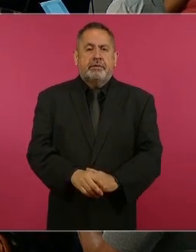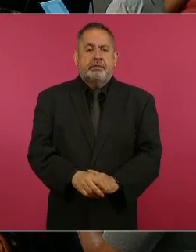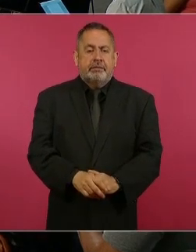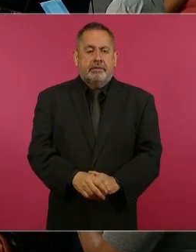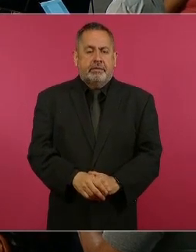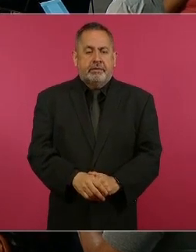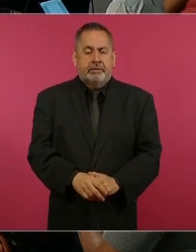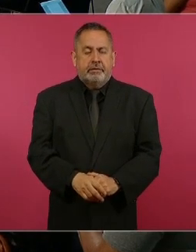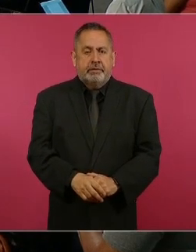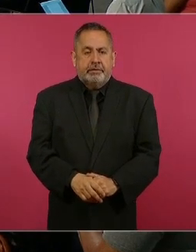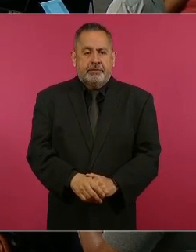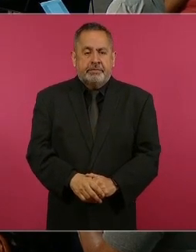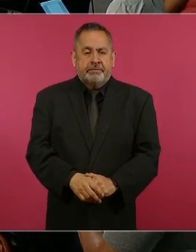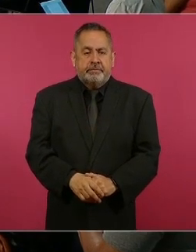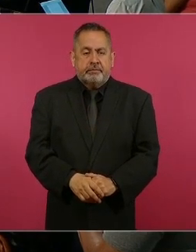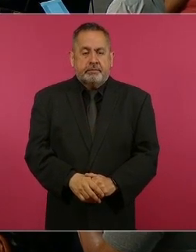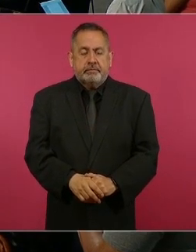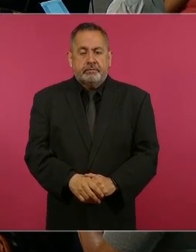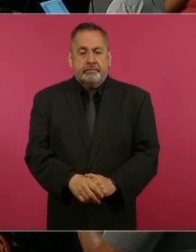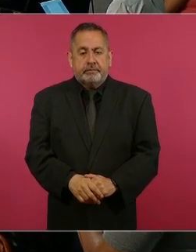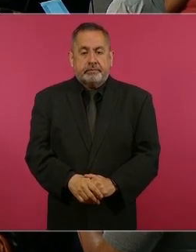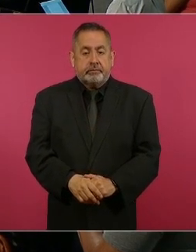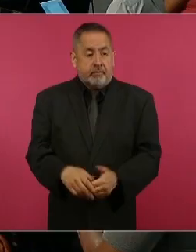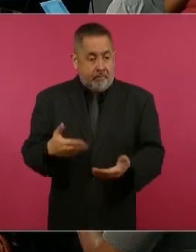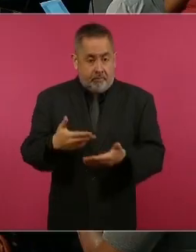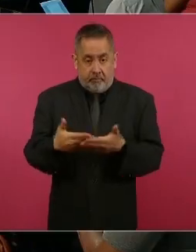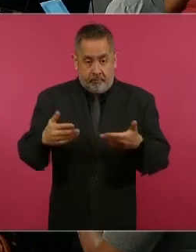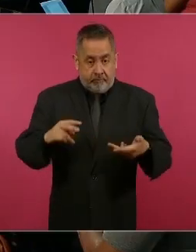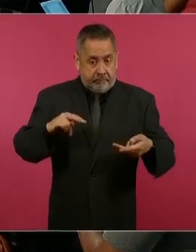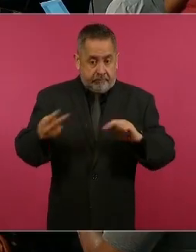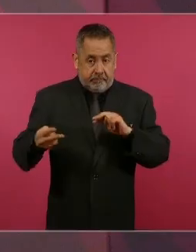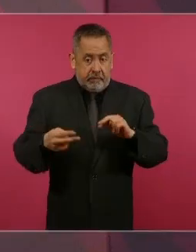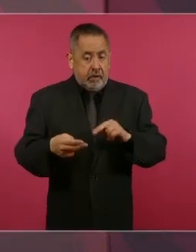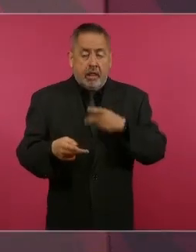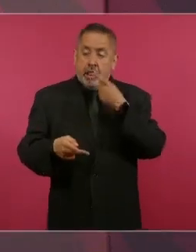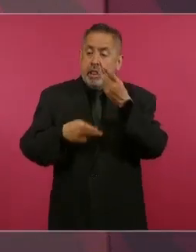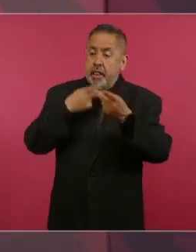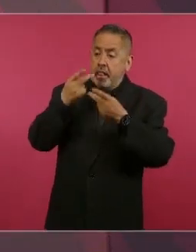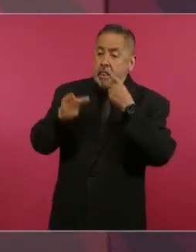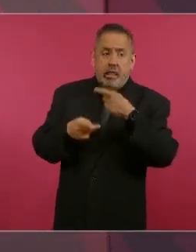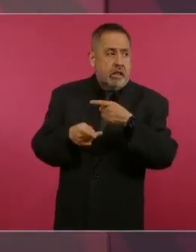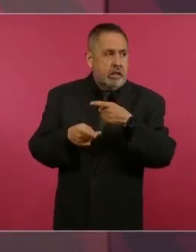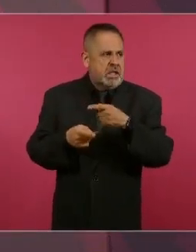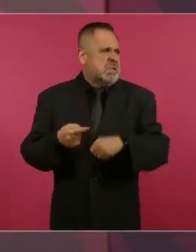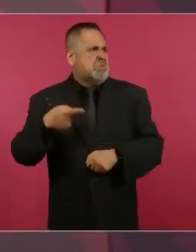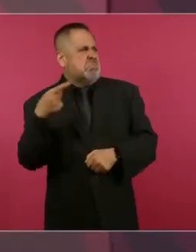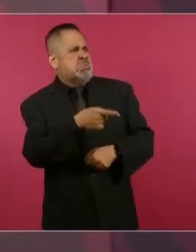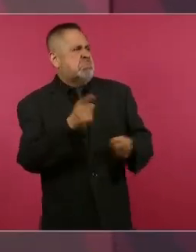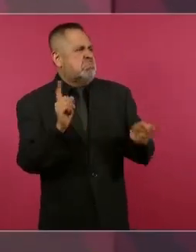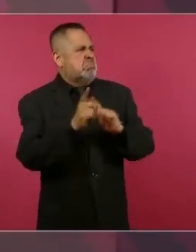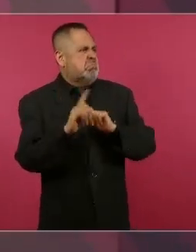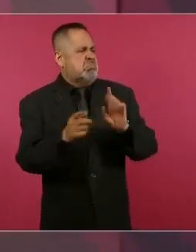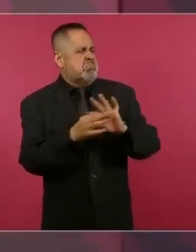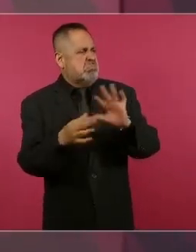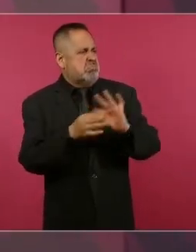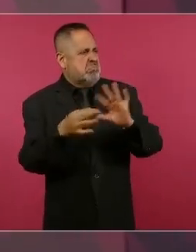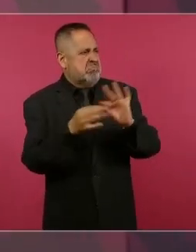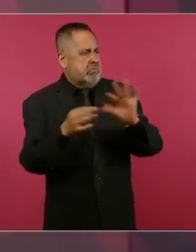basta, se les revierte. Apenas están diciendo una mentira